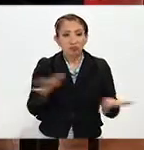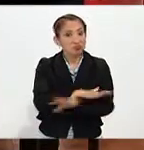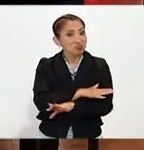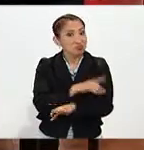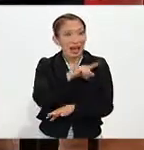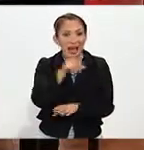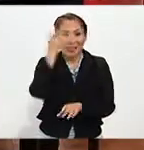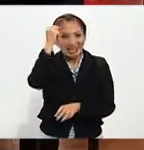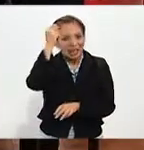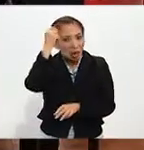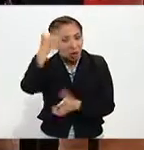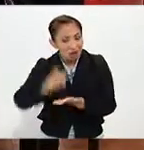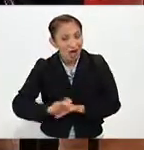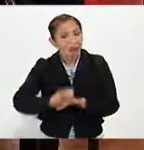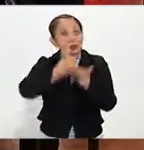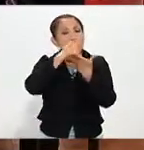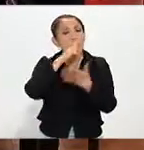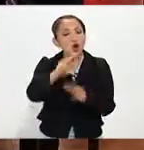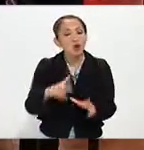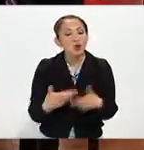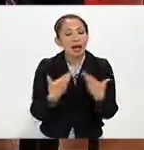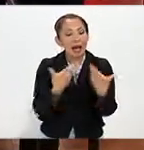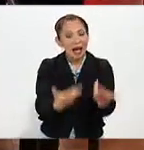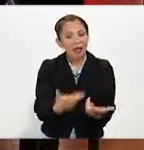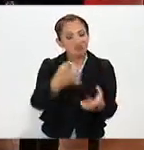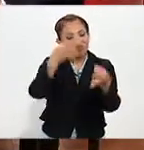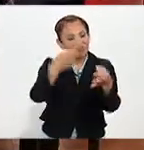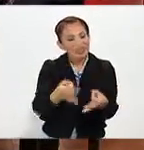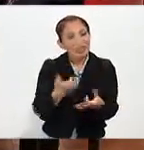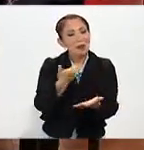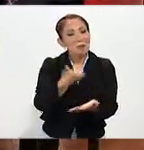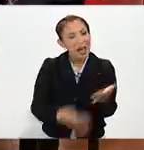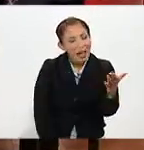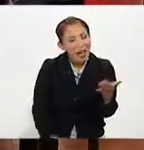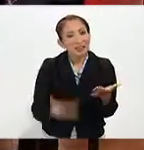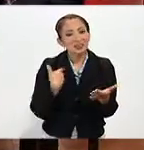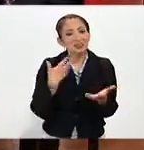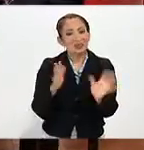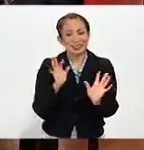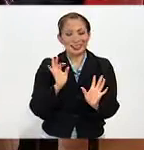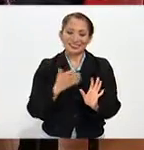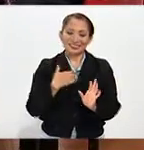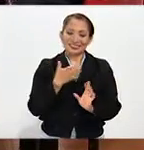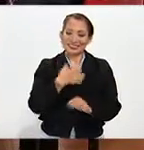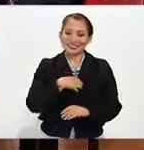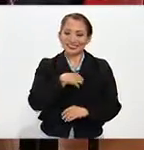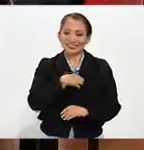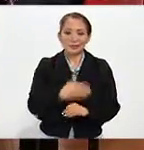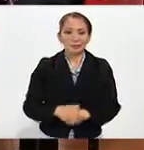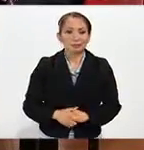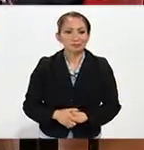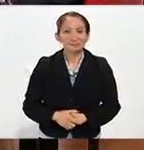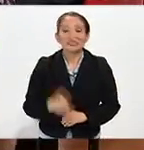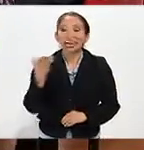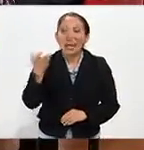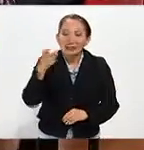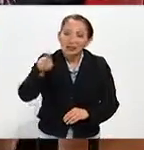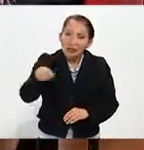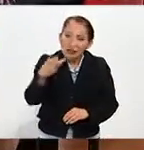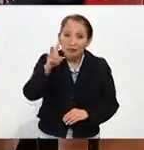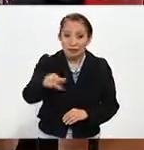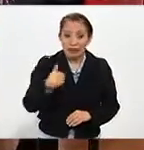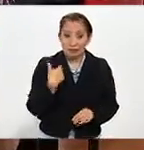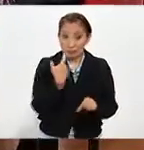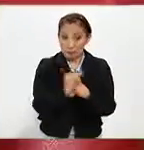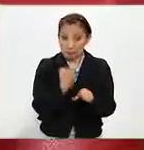con las tecnologías, pues puede ser uno original y salir muy económico y dejar bien plasmado el valor. Eso es real. Así